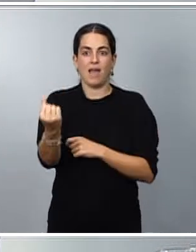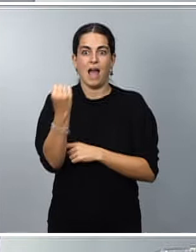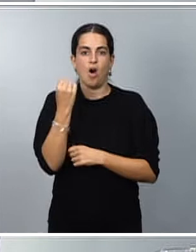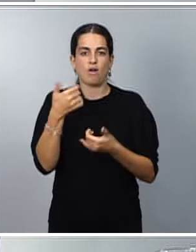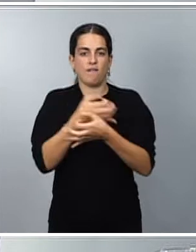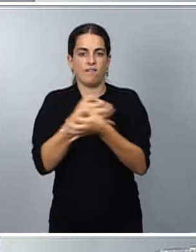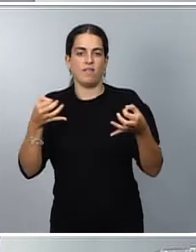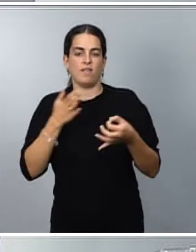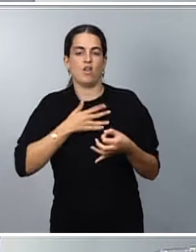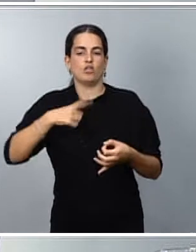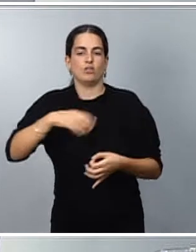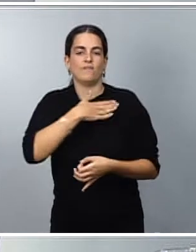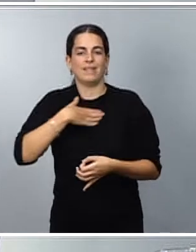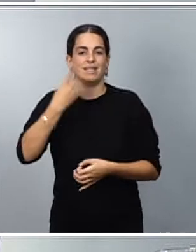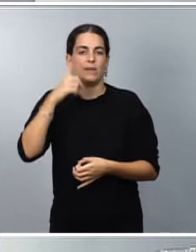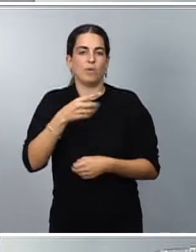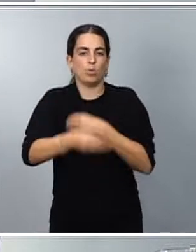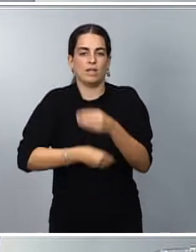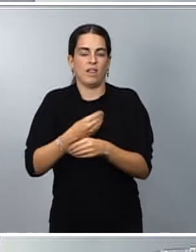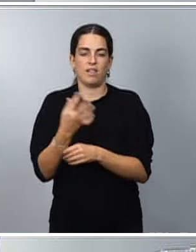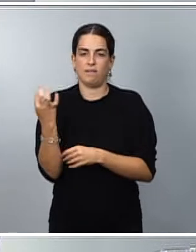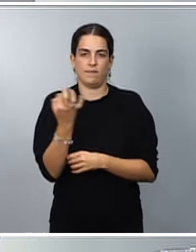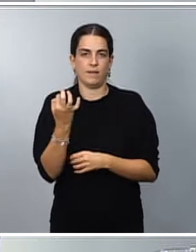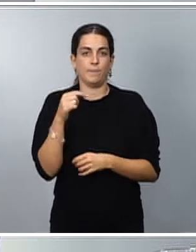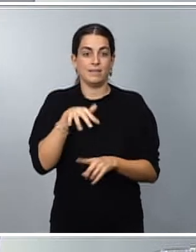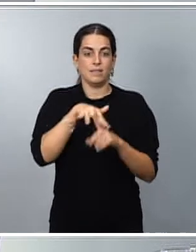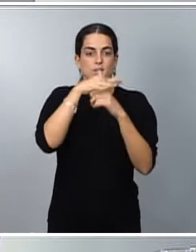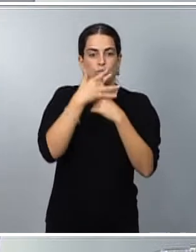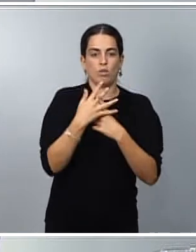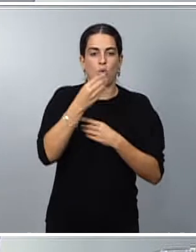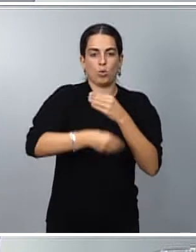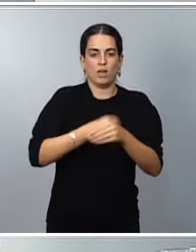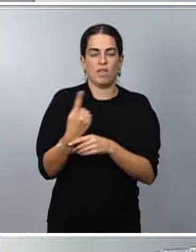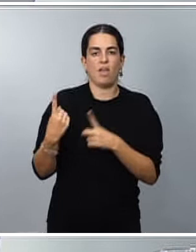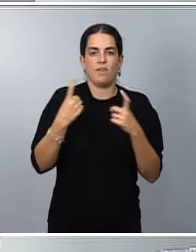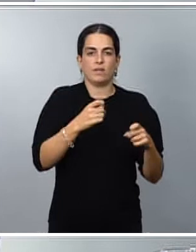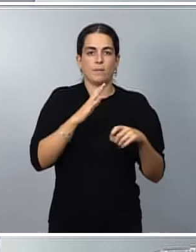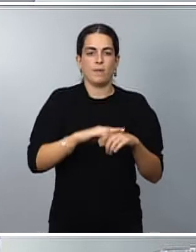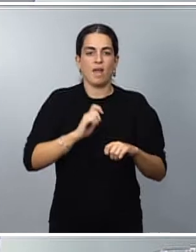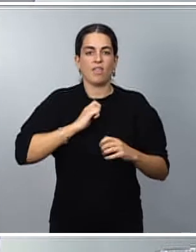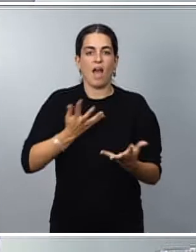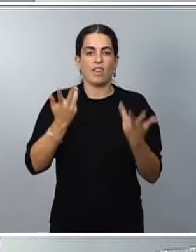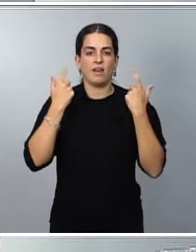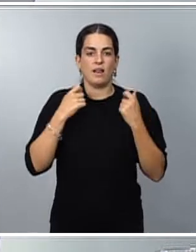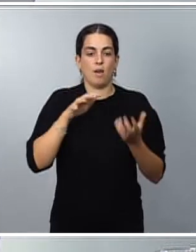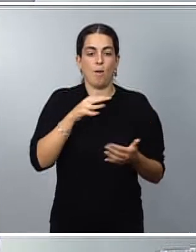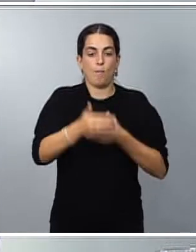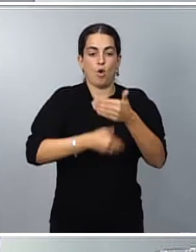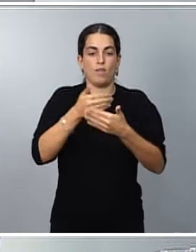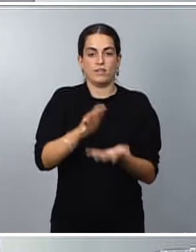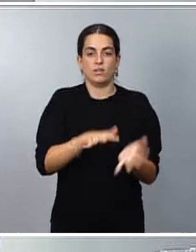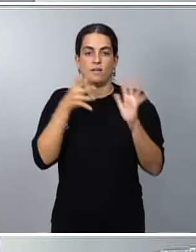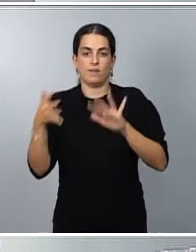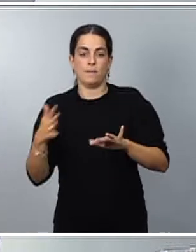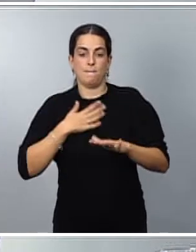utilizar esta situación para acelerar un proceso de transformación de nuestra industria